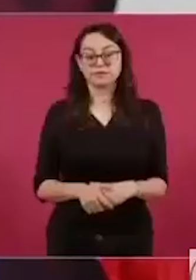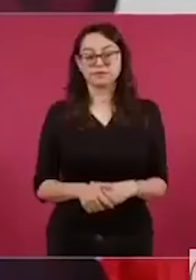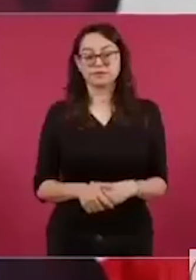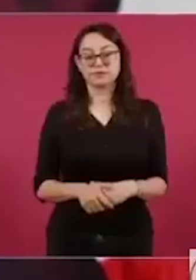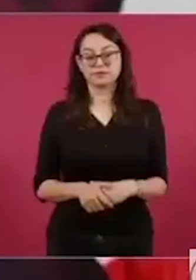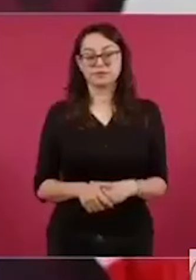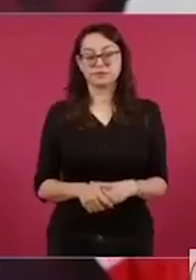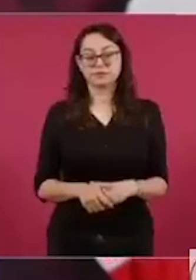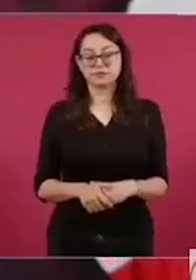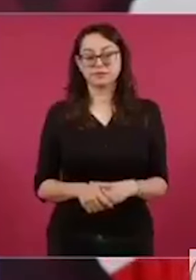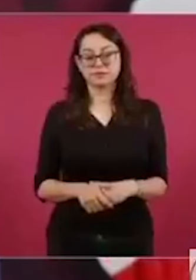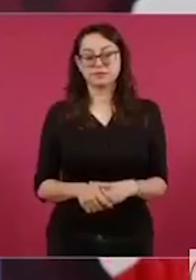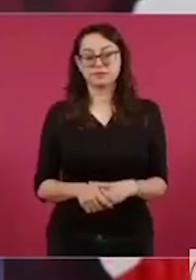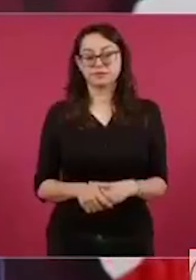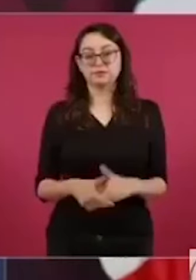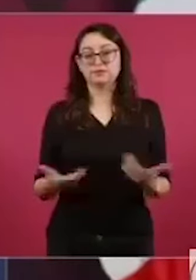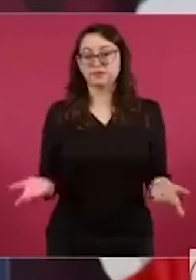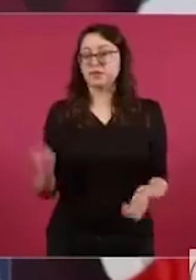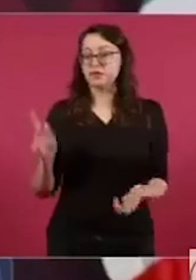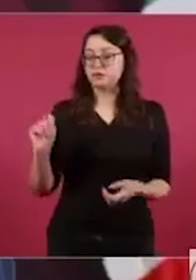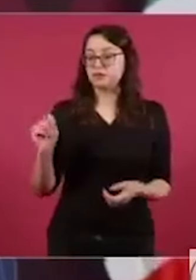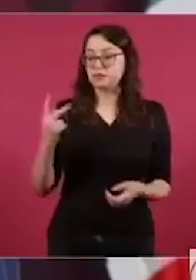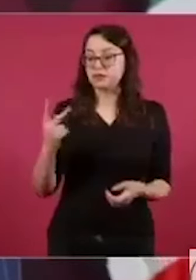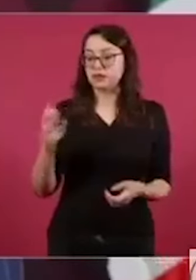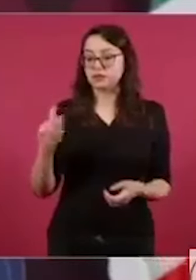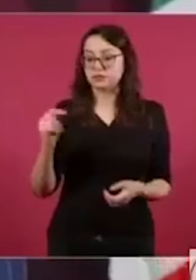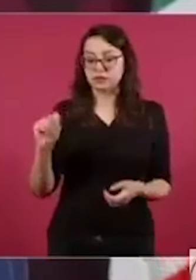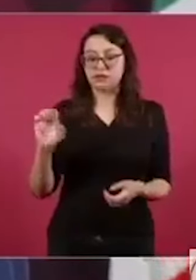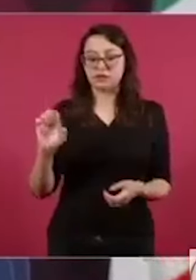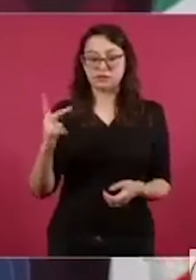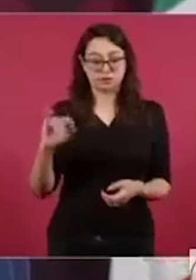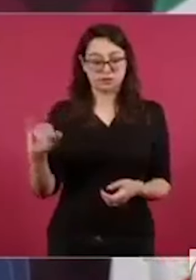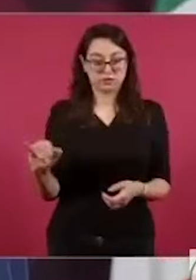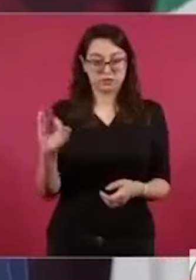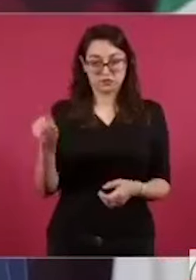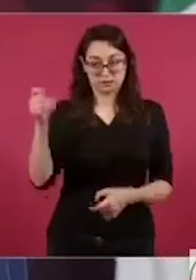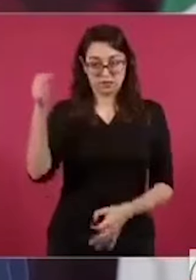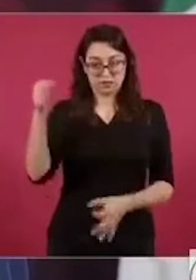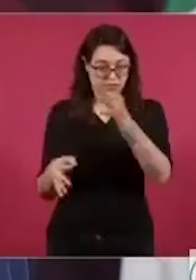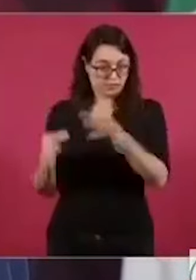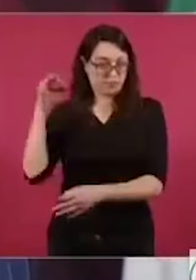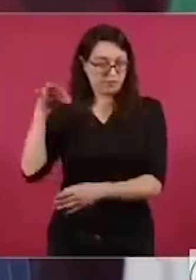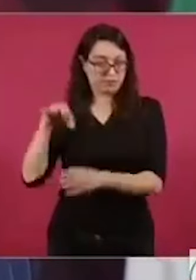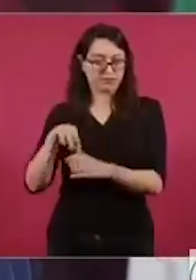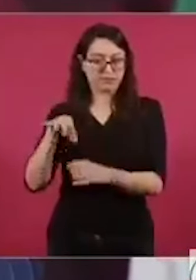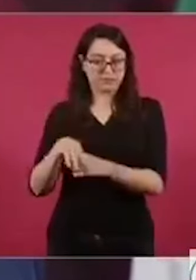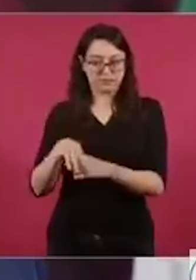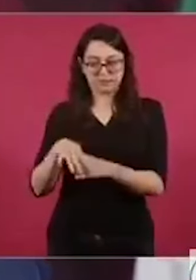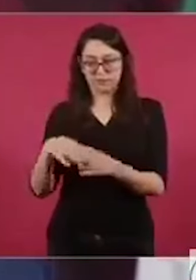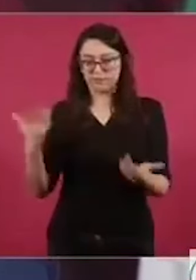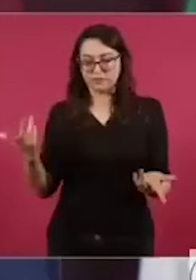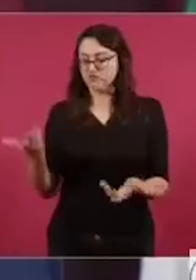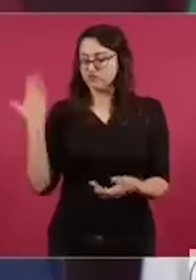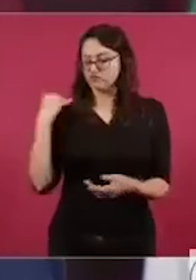de que ya el Tribunal Electoral ha calificado